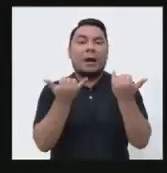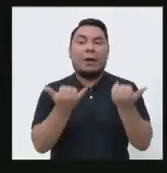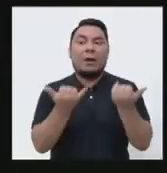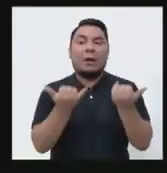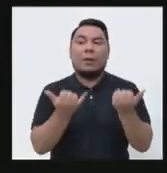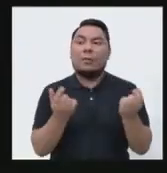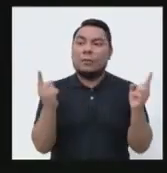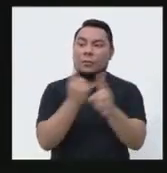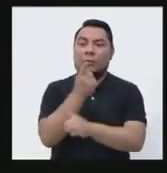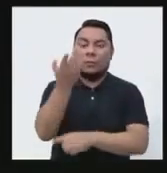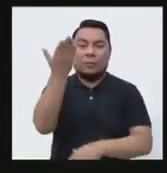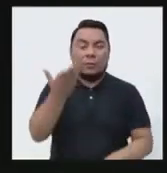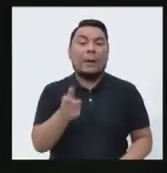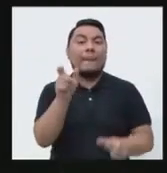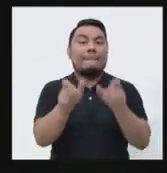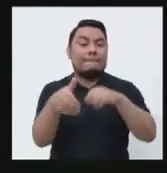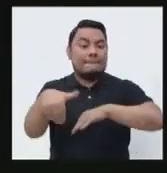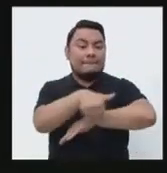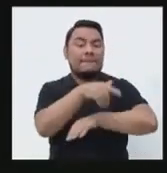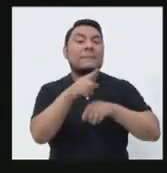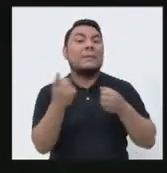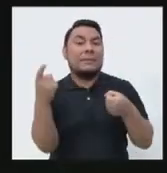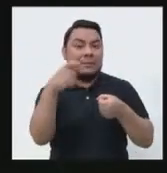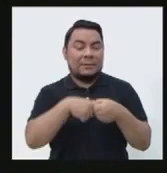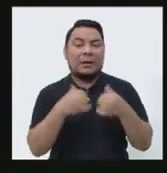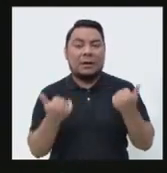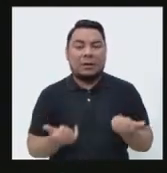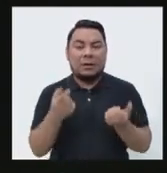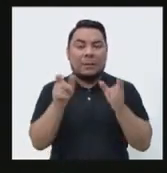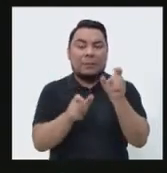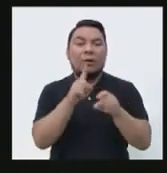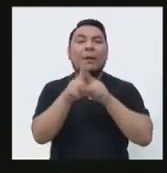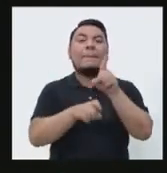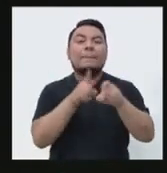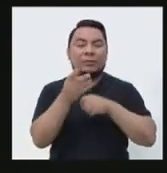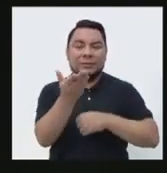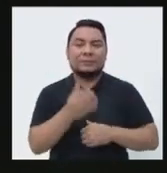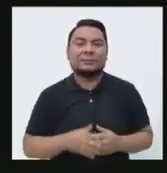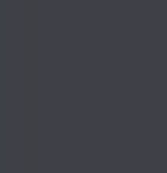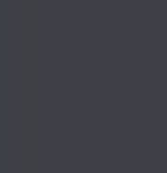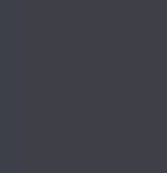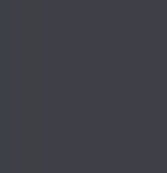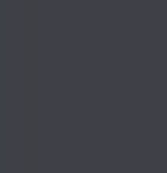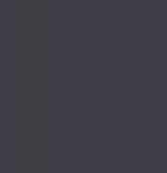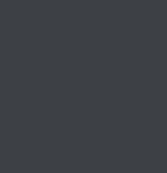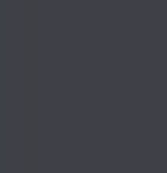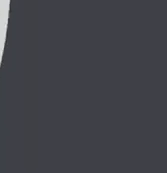Bien, ahora toca a la gente de la calle participar. Viene nuestro segmento Los Ciudadanos Preguntan.